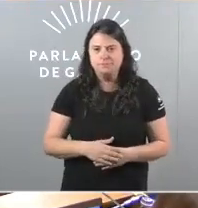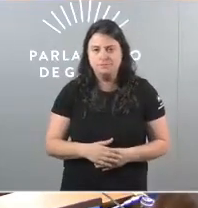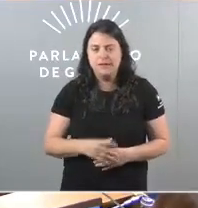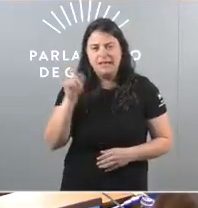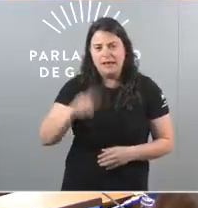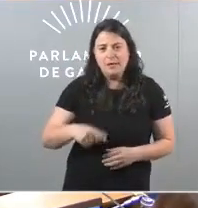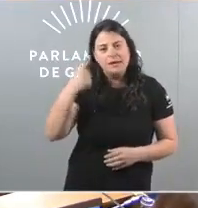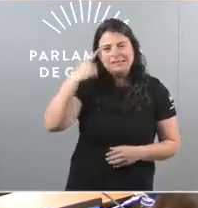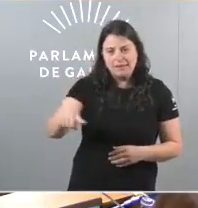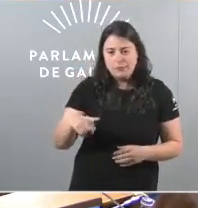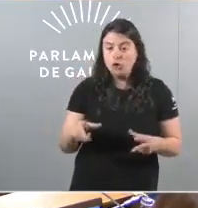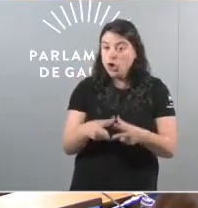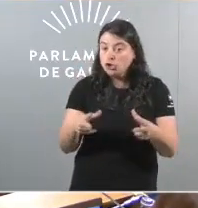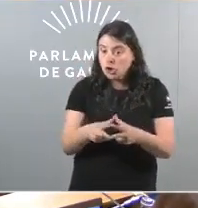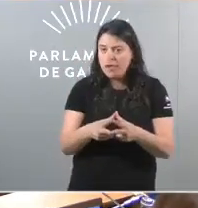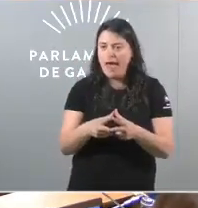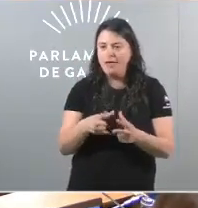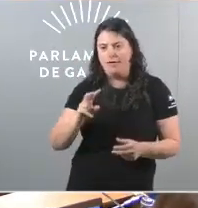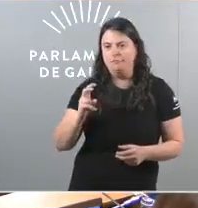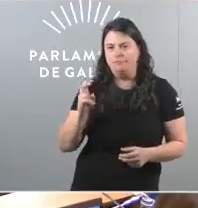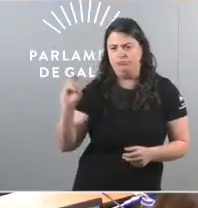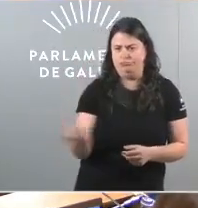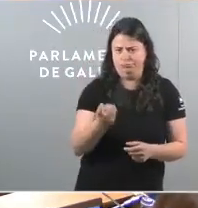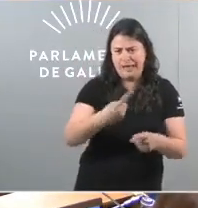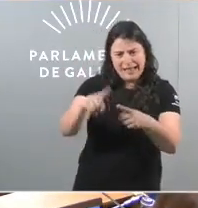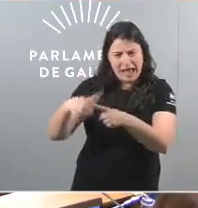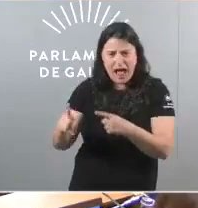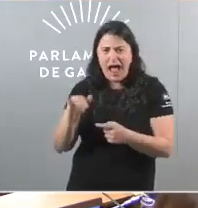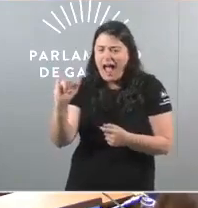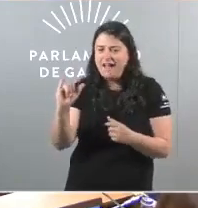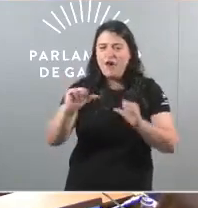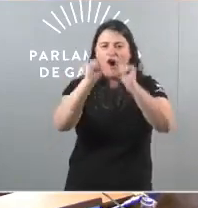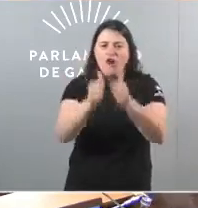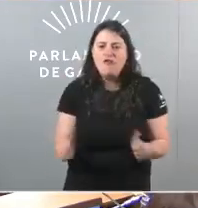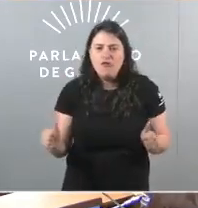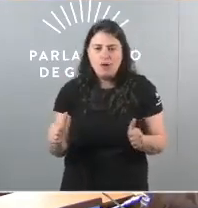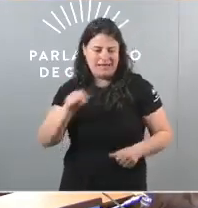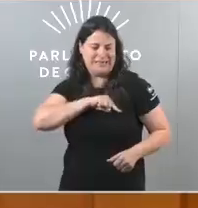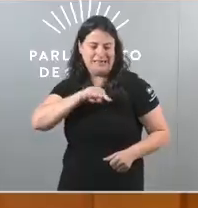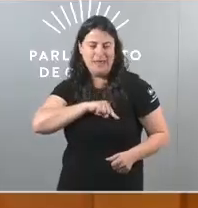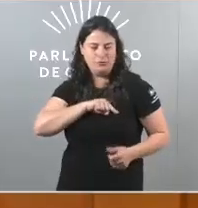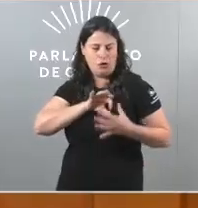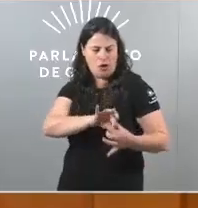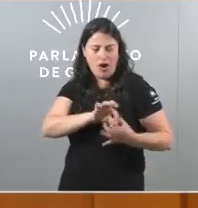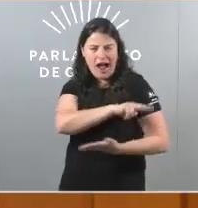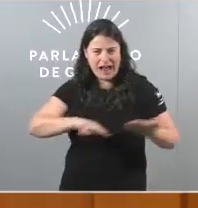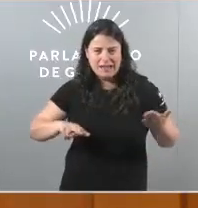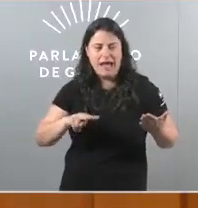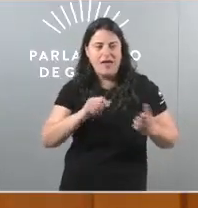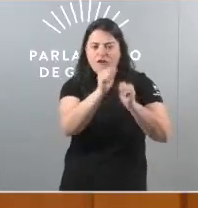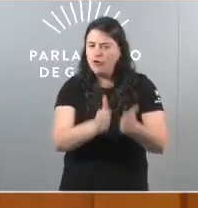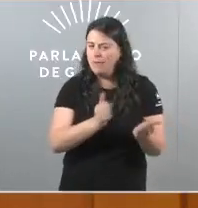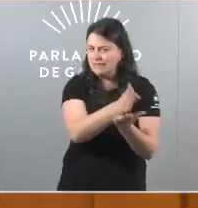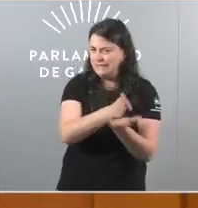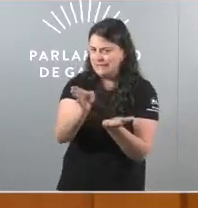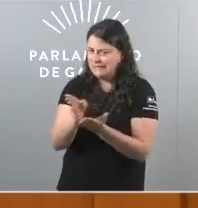sabendo que somos unha sociedade plural, na que hai moitas, moitas maneiras de sentirse galego, de sentirse galega, e que